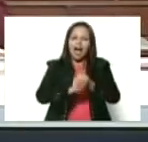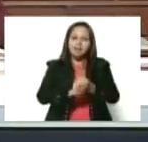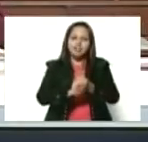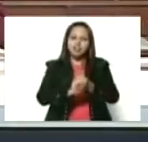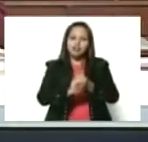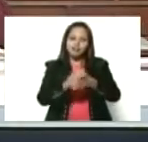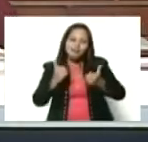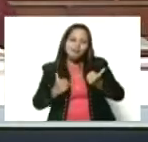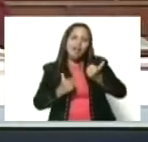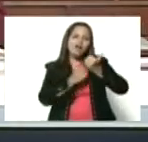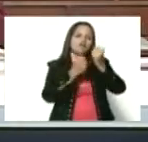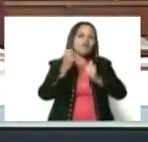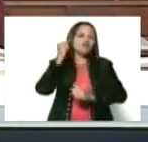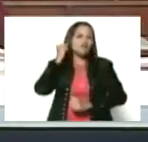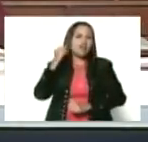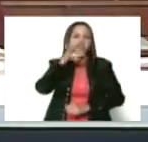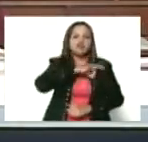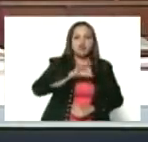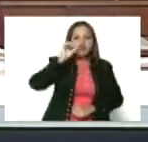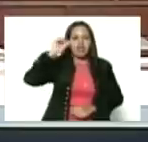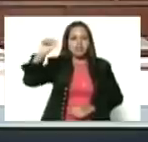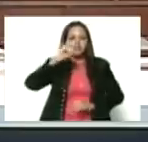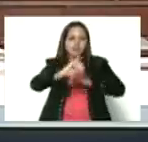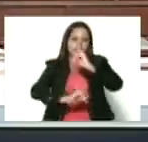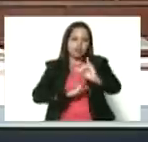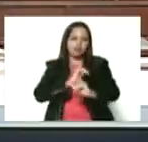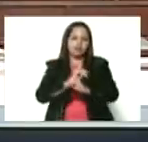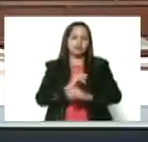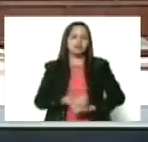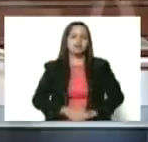causa feminista del socialismo internacional.